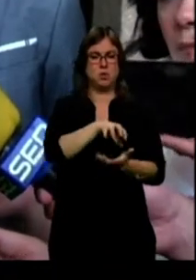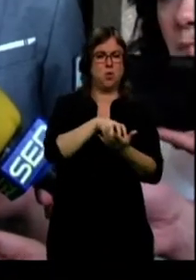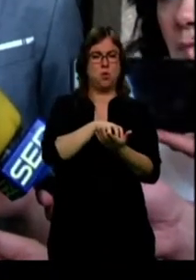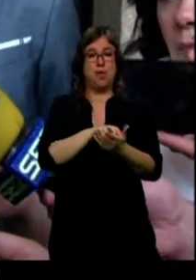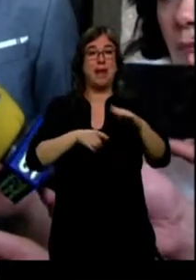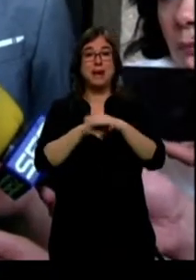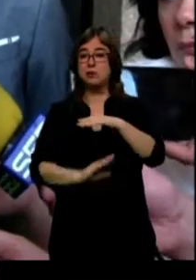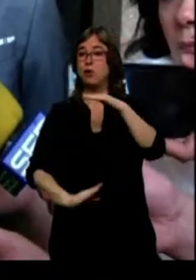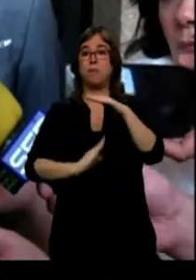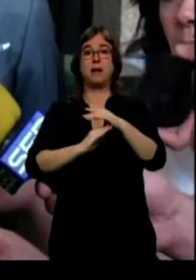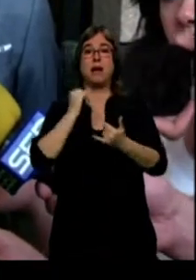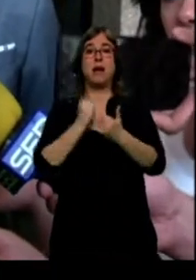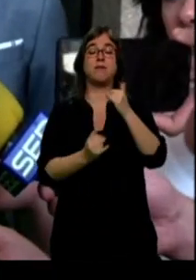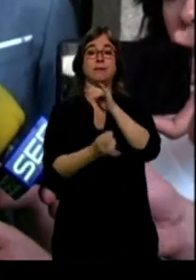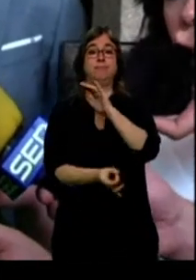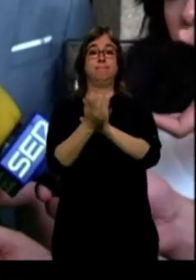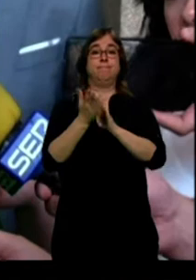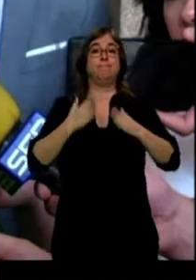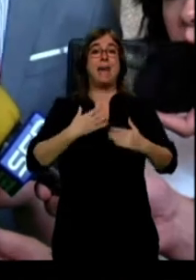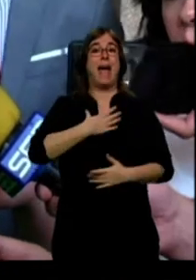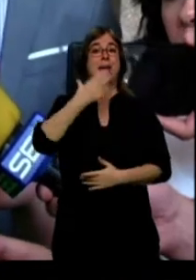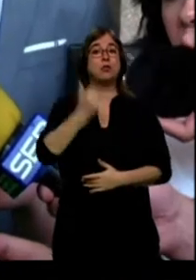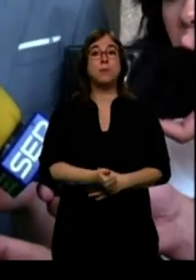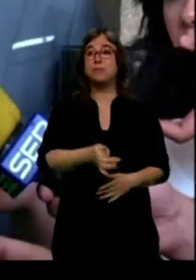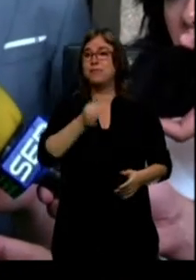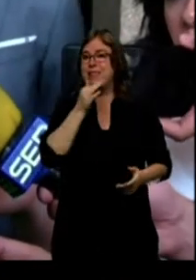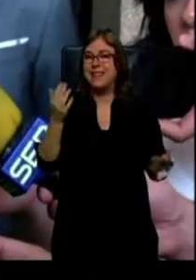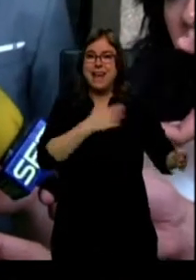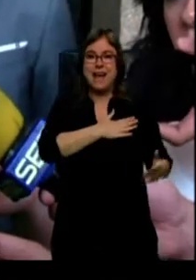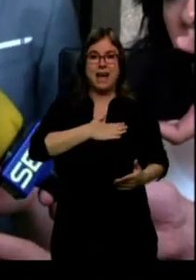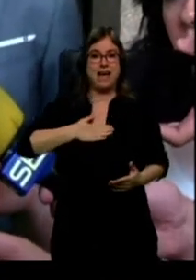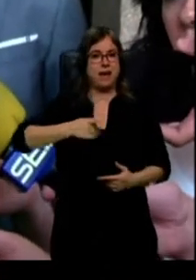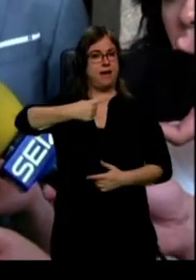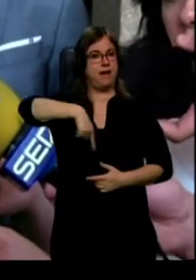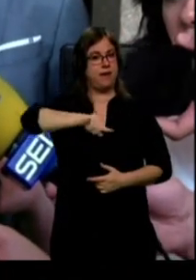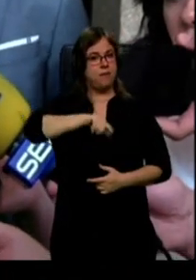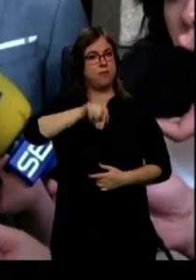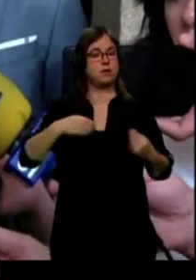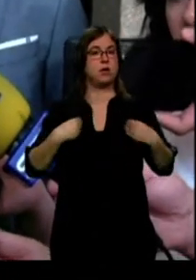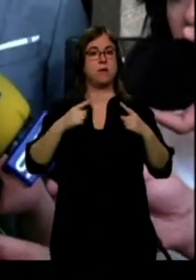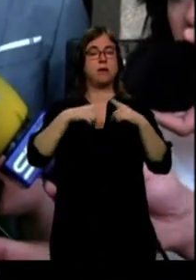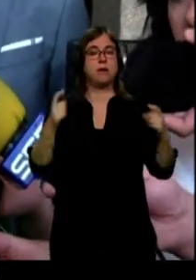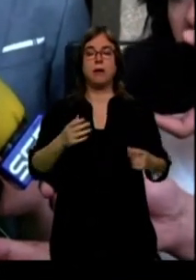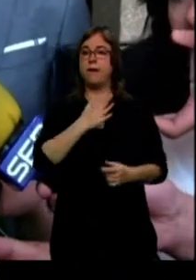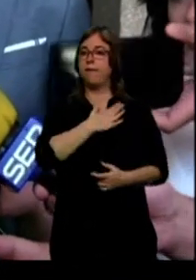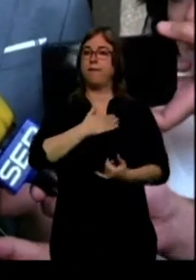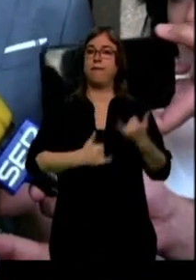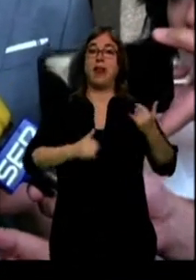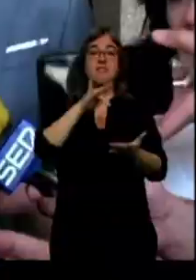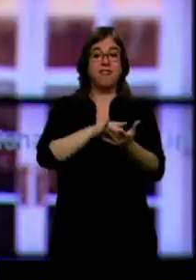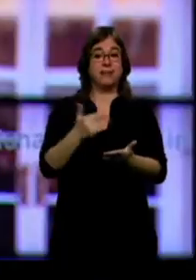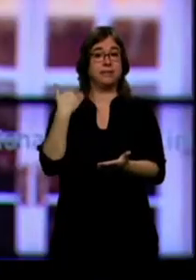ha impedido constituir nuestro Ayuntamiento como hubiera sido el deseo de todos los segovianos en la fecha que correspondía.